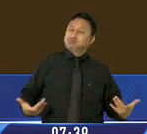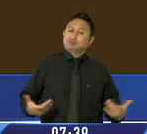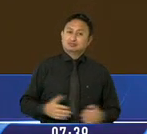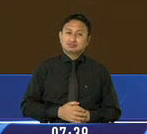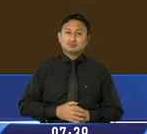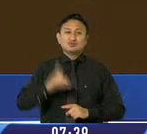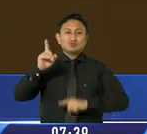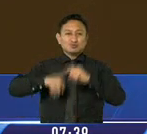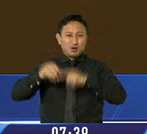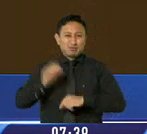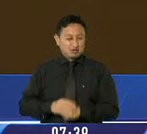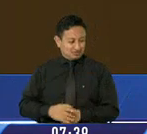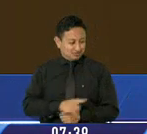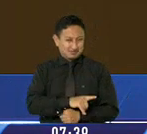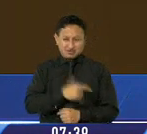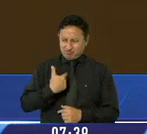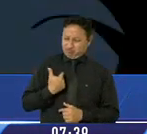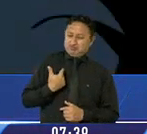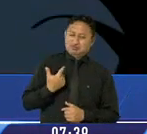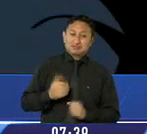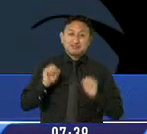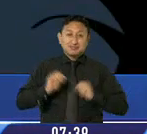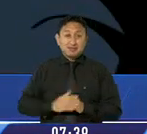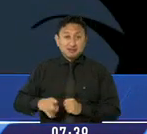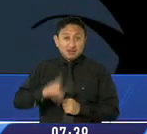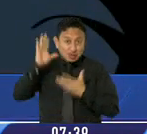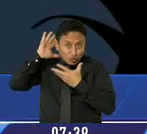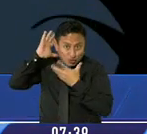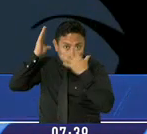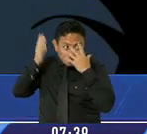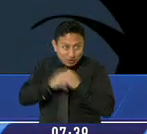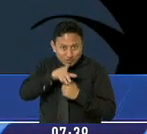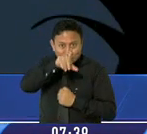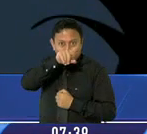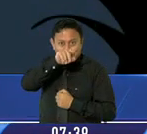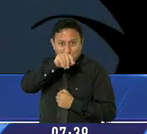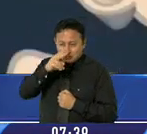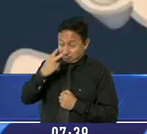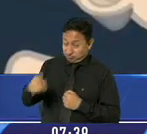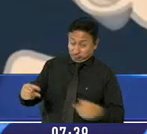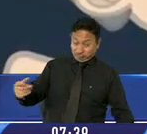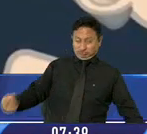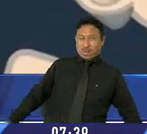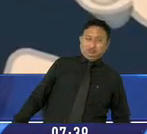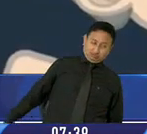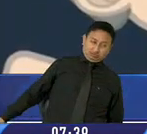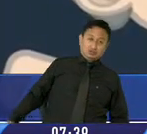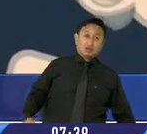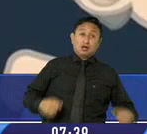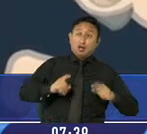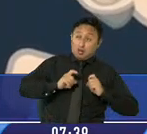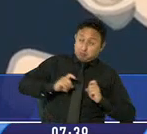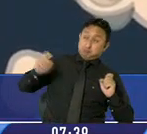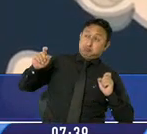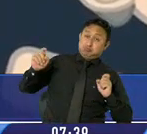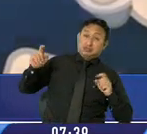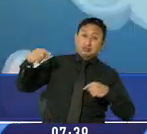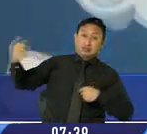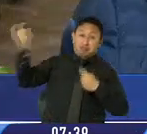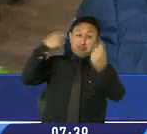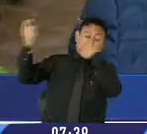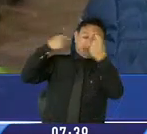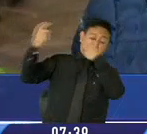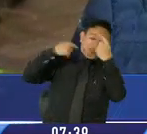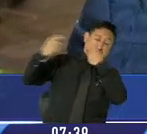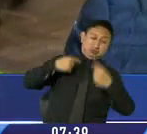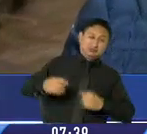cansados de tanto ego se disfrazaron de gallo y don Ramón producto del alcohol no los distinguió. Cuando iba a lanzar su perorata le cayeron a picotazos.